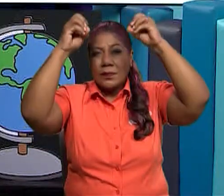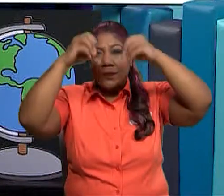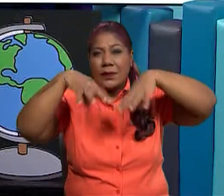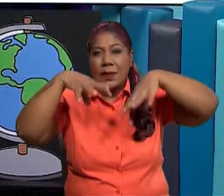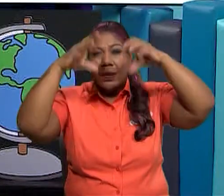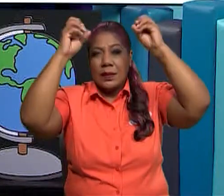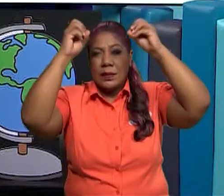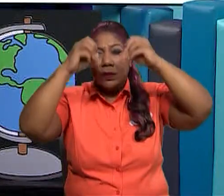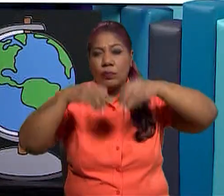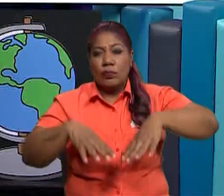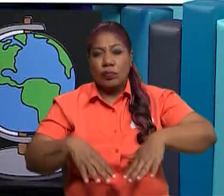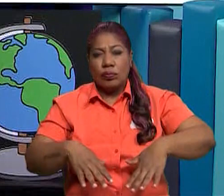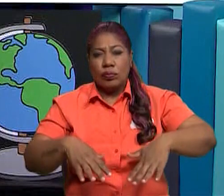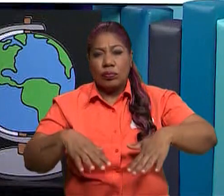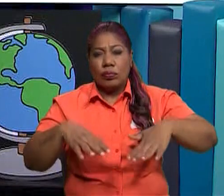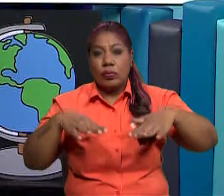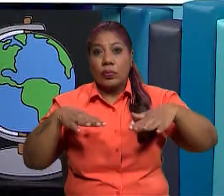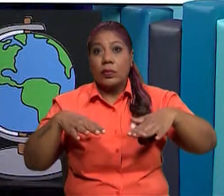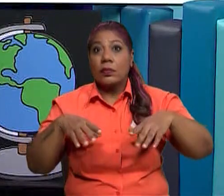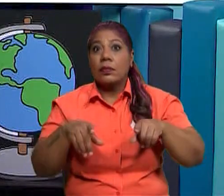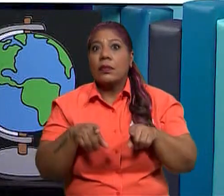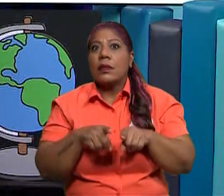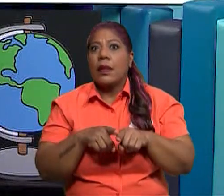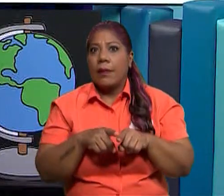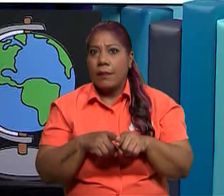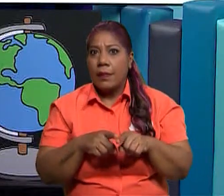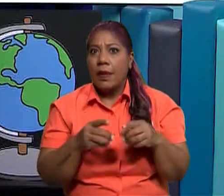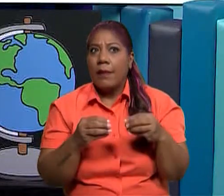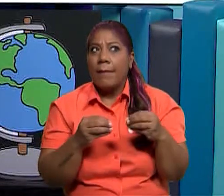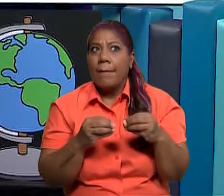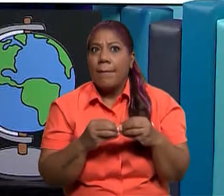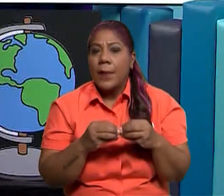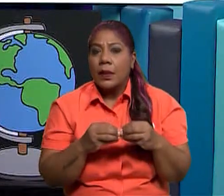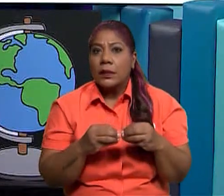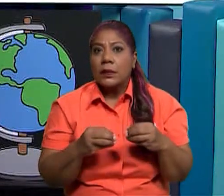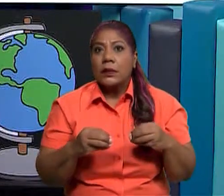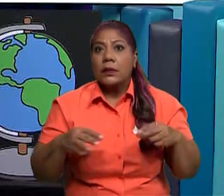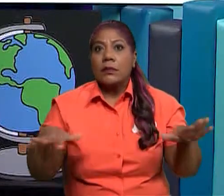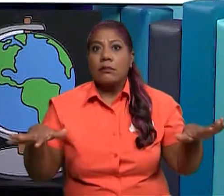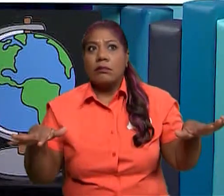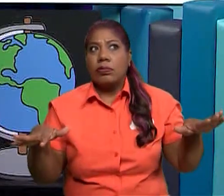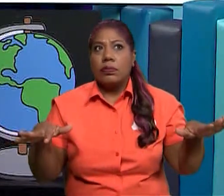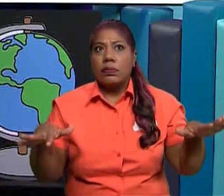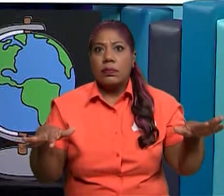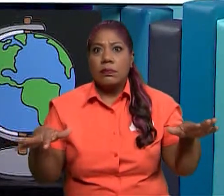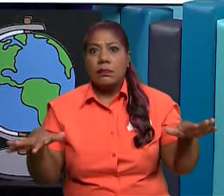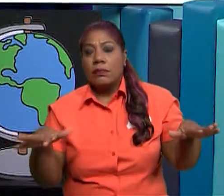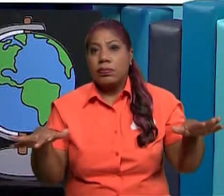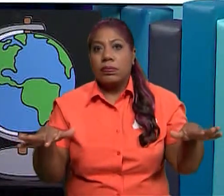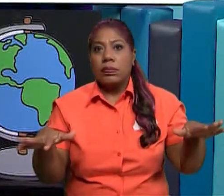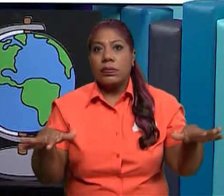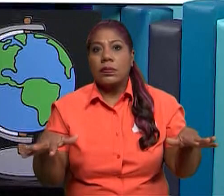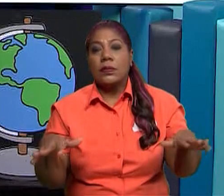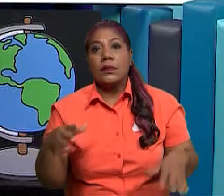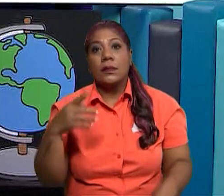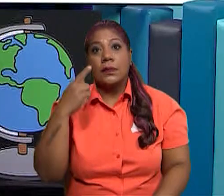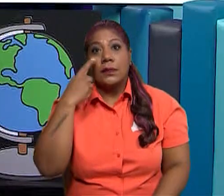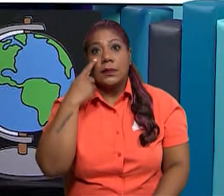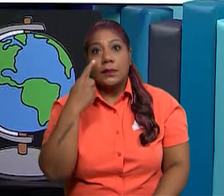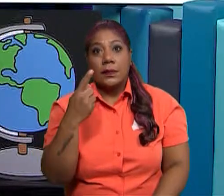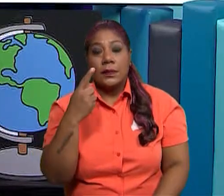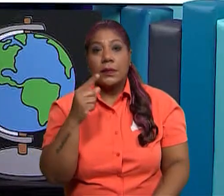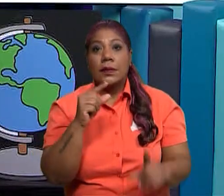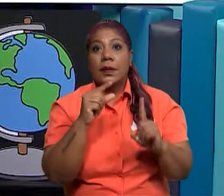los temblores muy fuertes. Conocemos que tenemos palabras nuevas